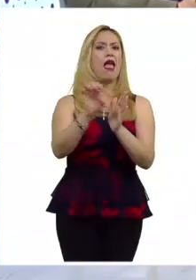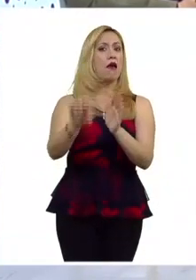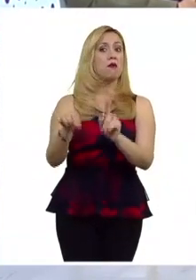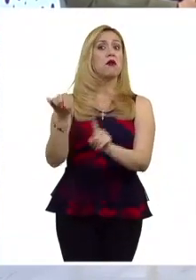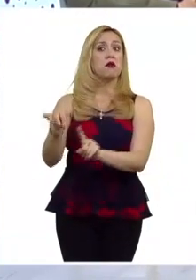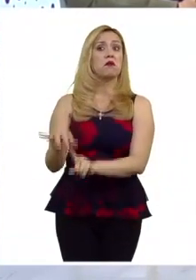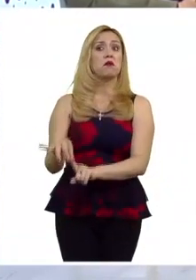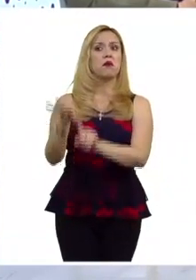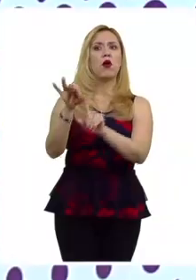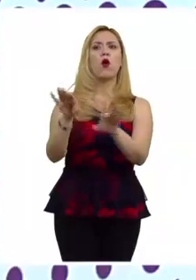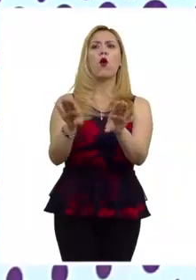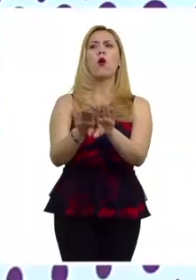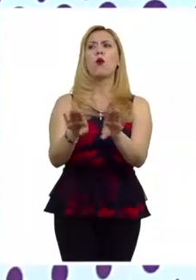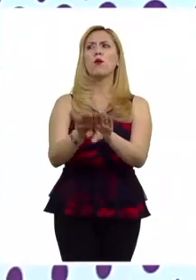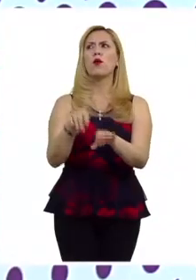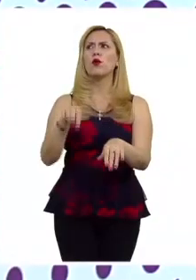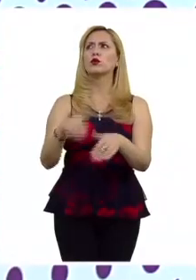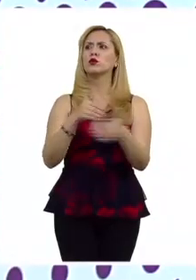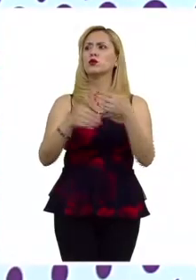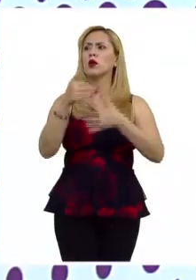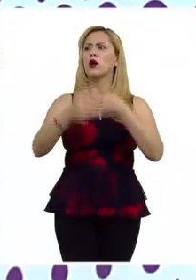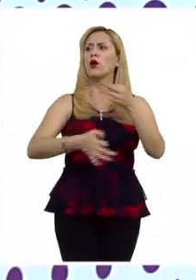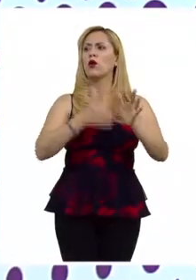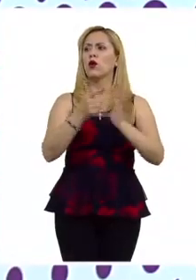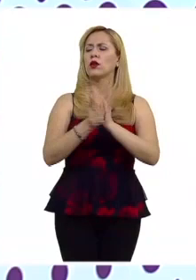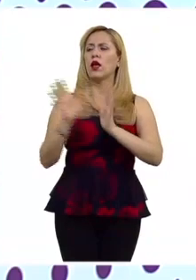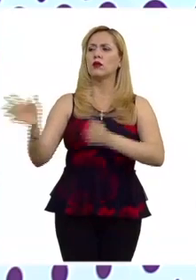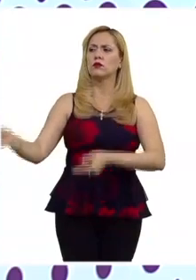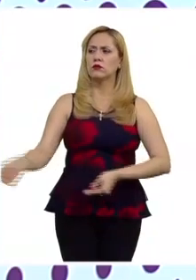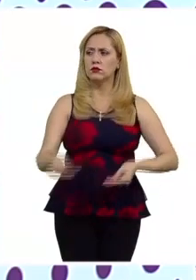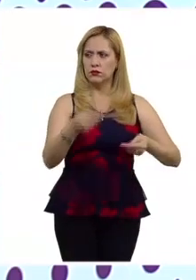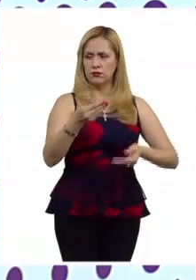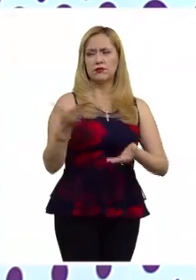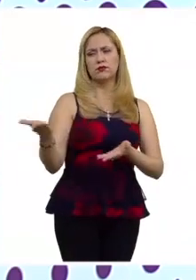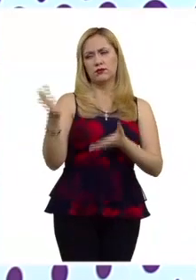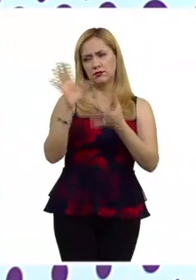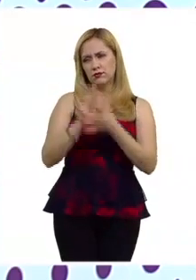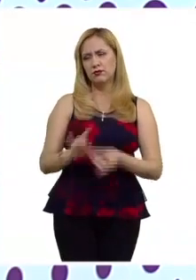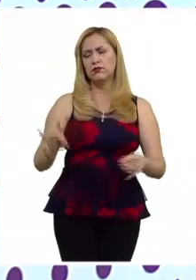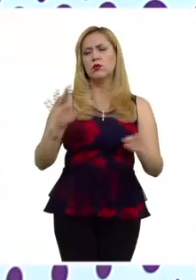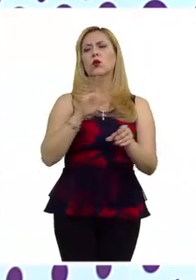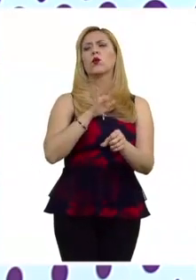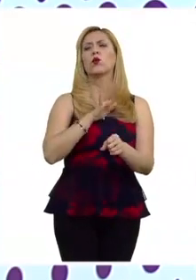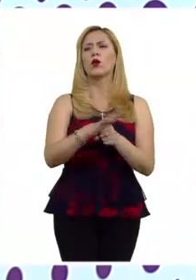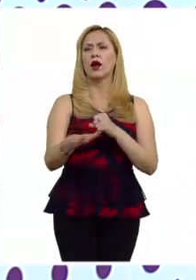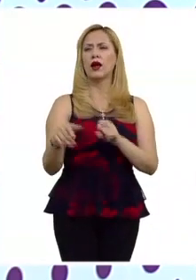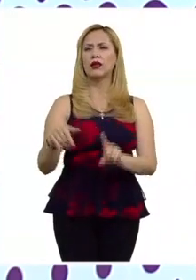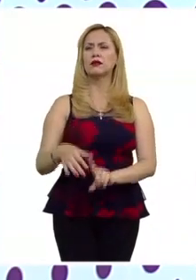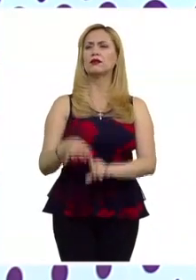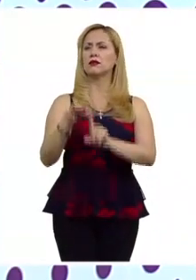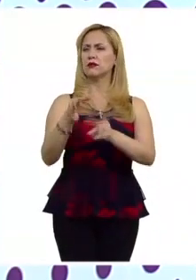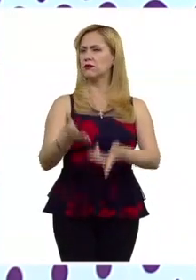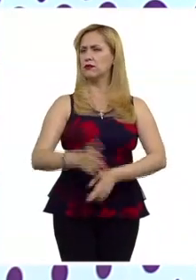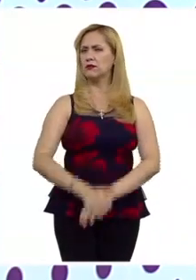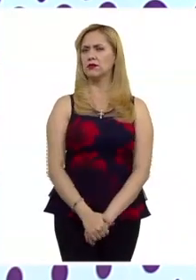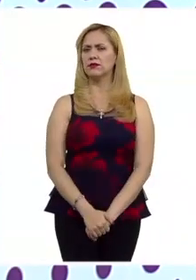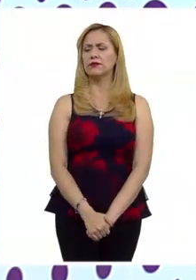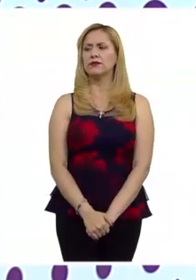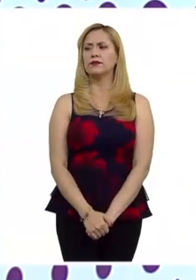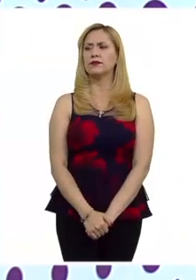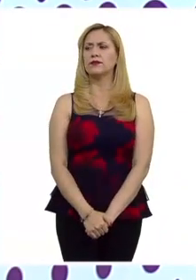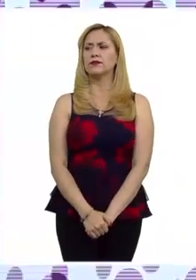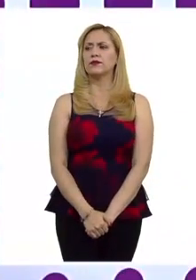cómo cómo se acerca la suprema corte a este tema si quieres empezar a introducir cuál era el caso cuáles eran los hechos ok